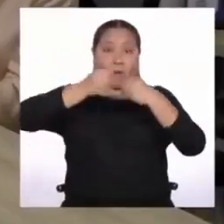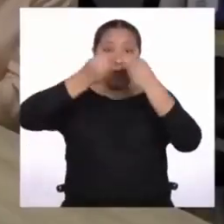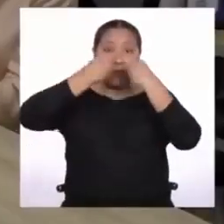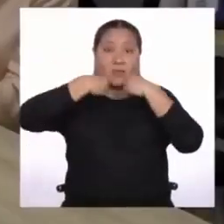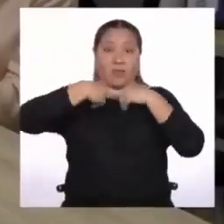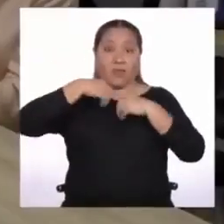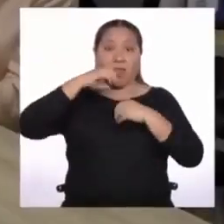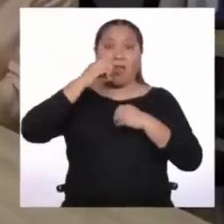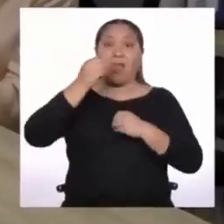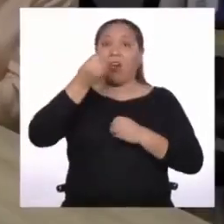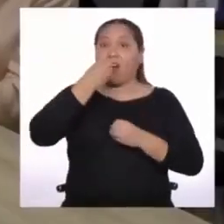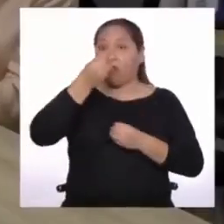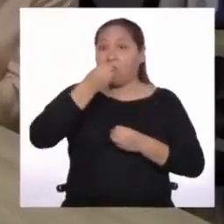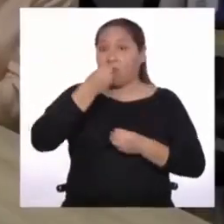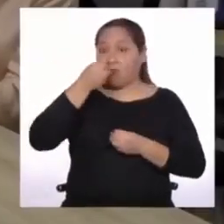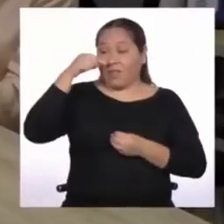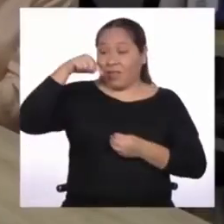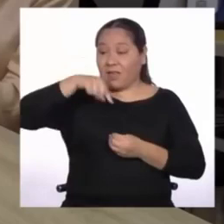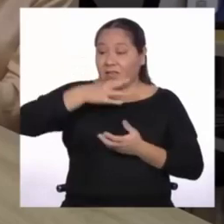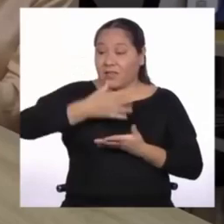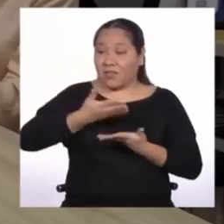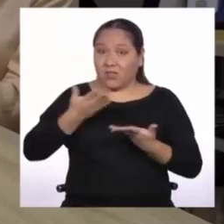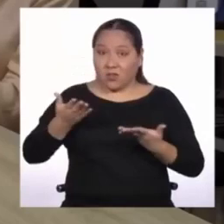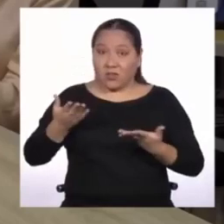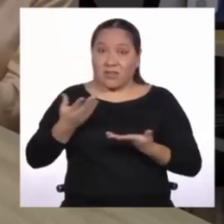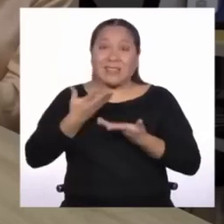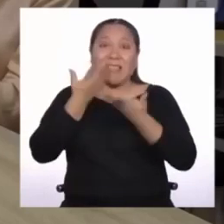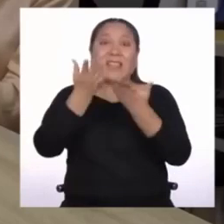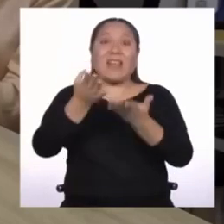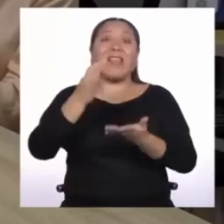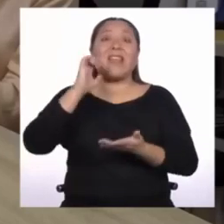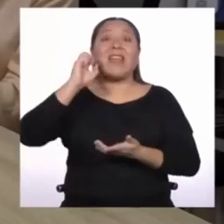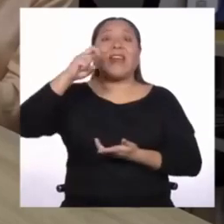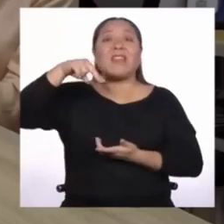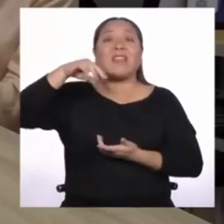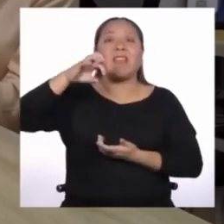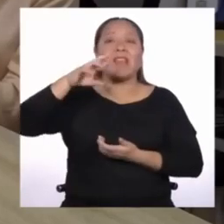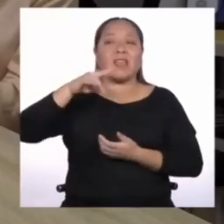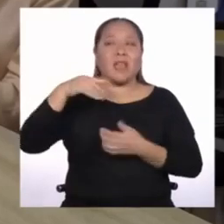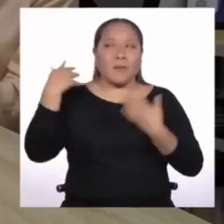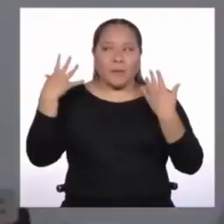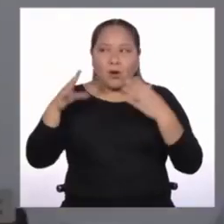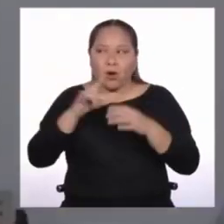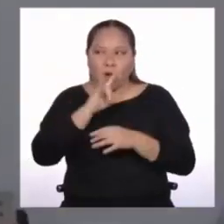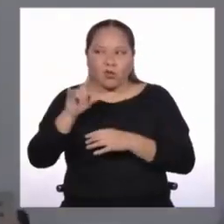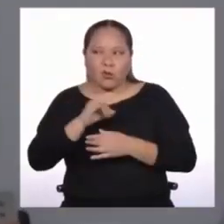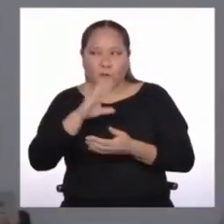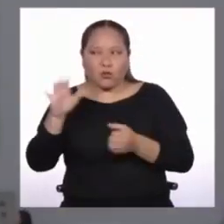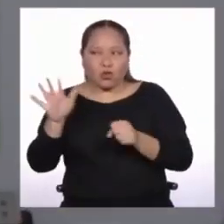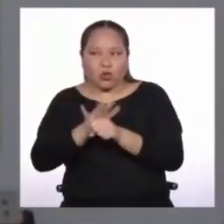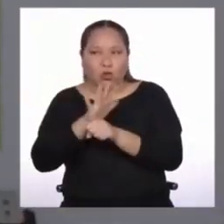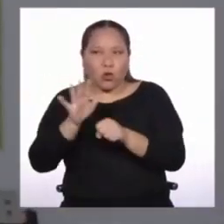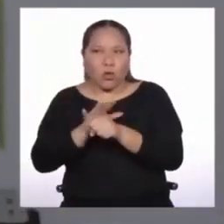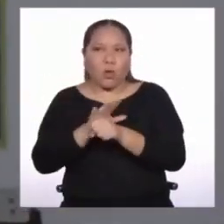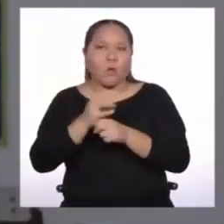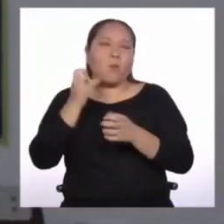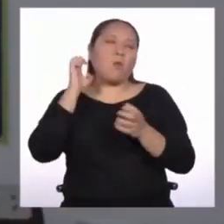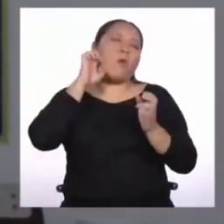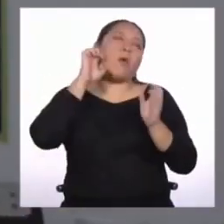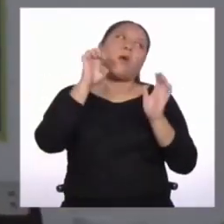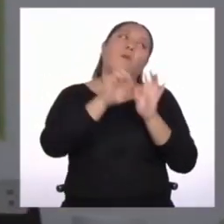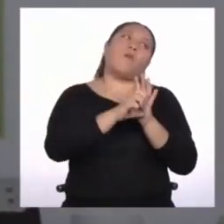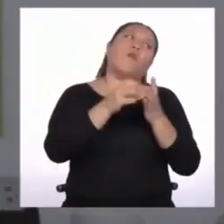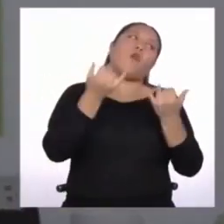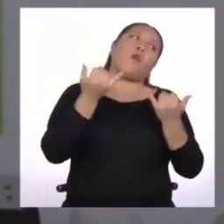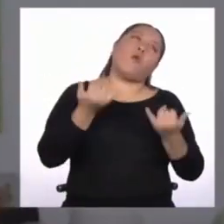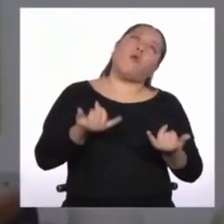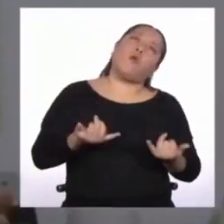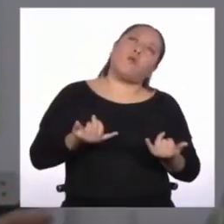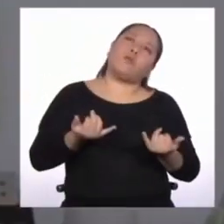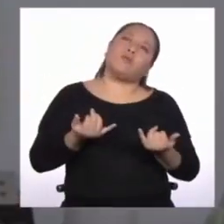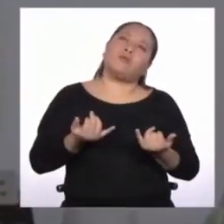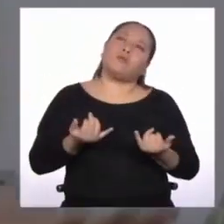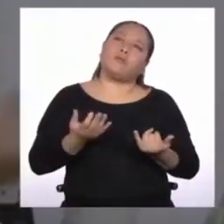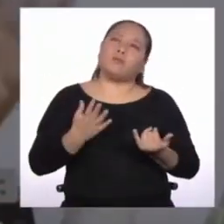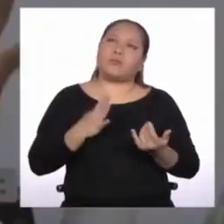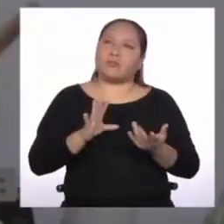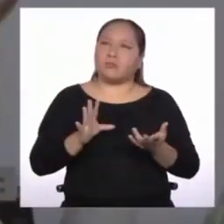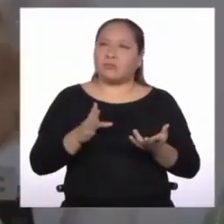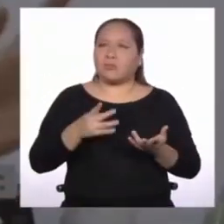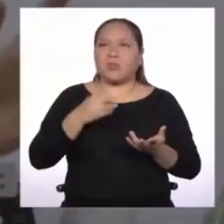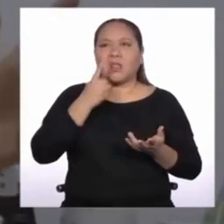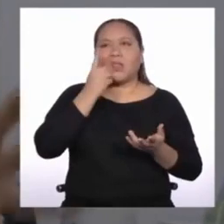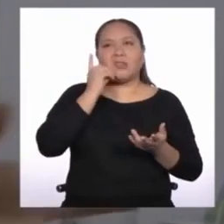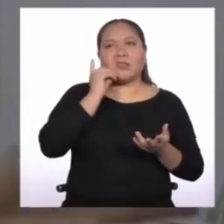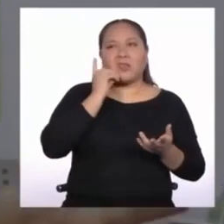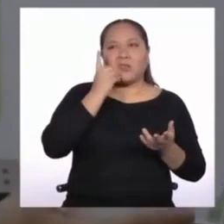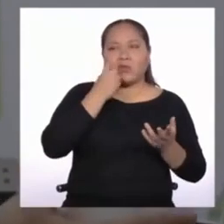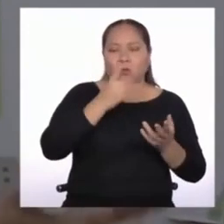energía y no siempre utilizamos toda la energía que consumimos de los alimentos. Hoy día, por ejemplo, yo, todo un deseo, hay